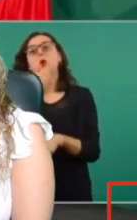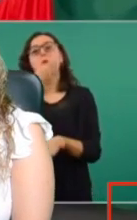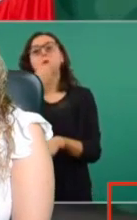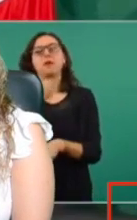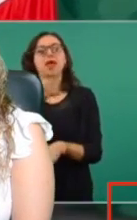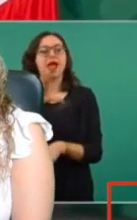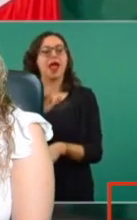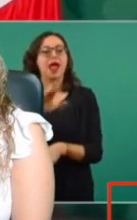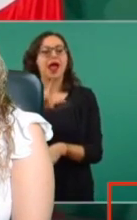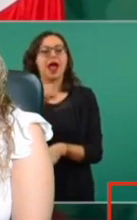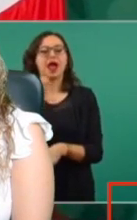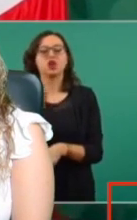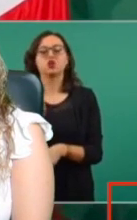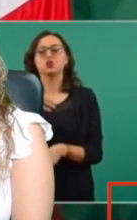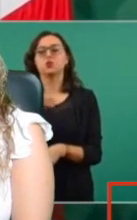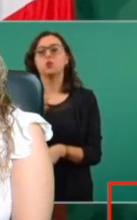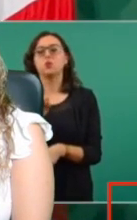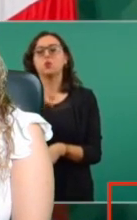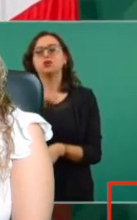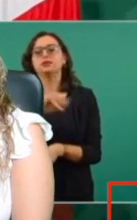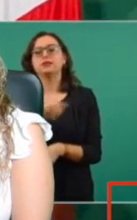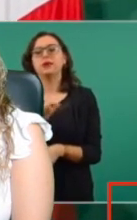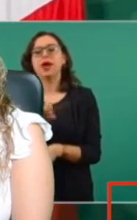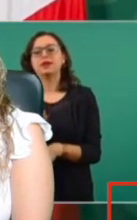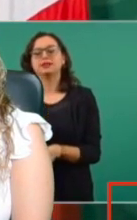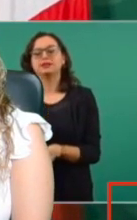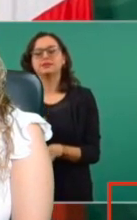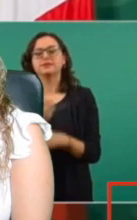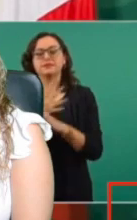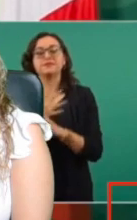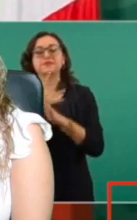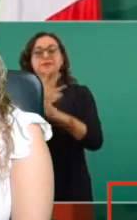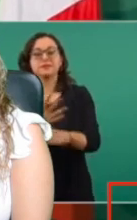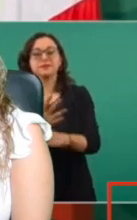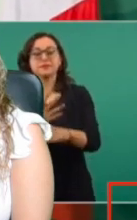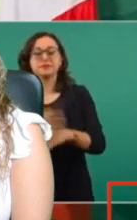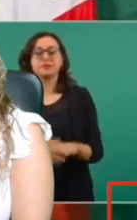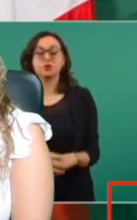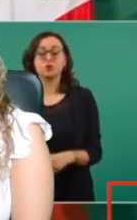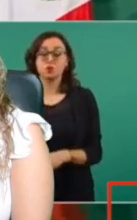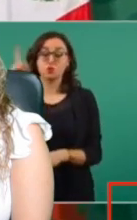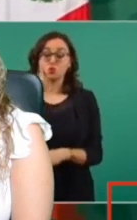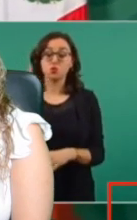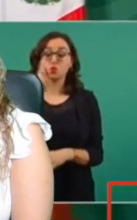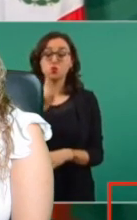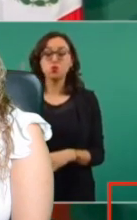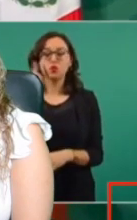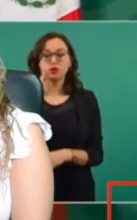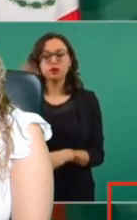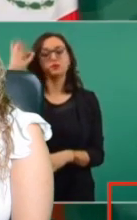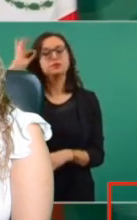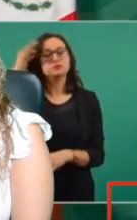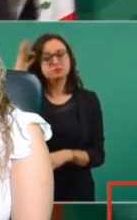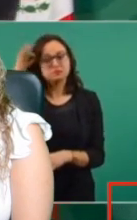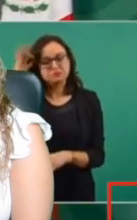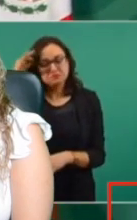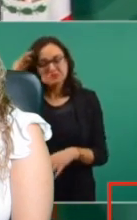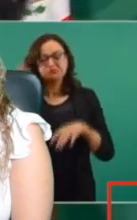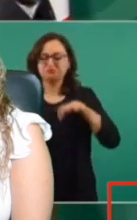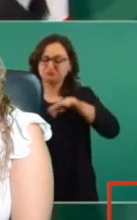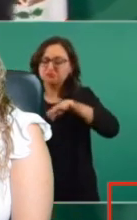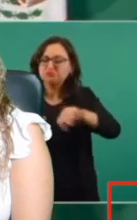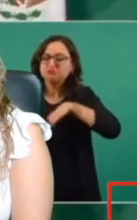de cómo una trabajadora doméstica, por todo el